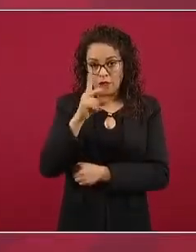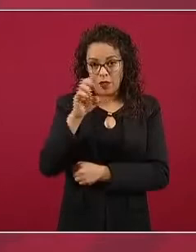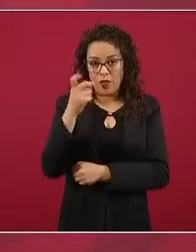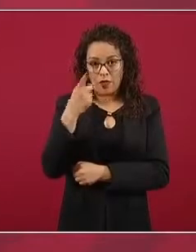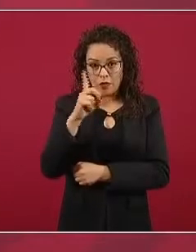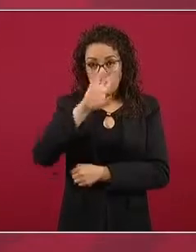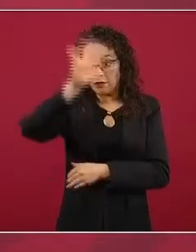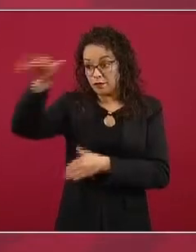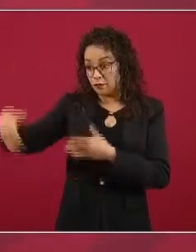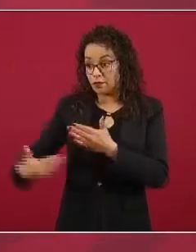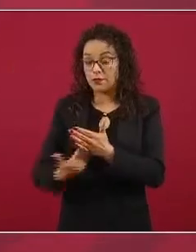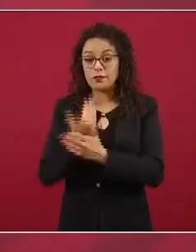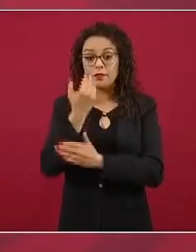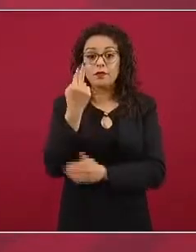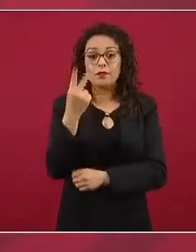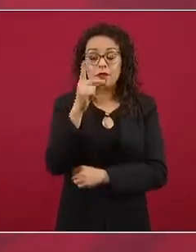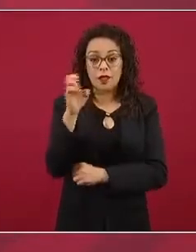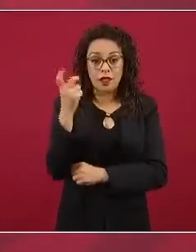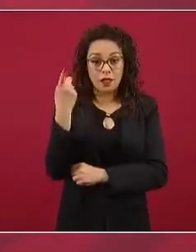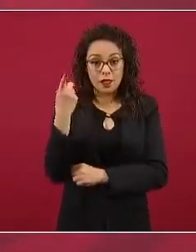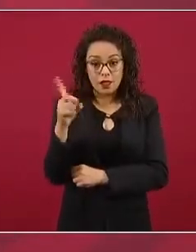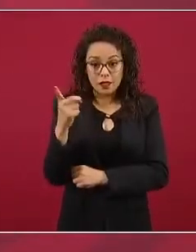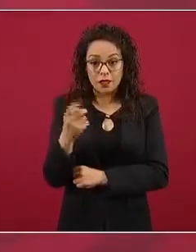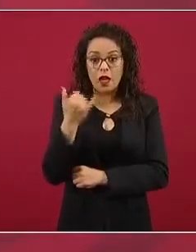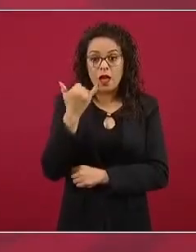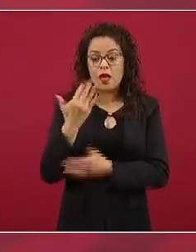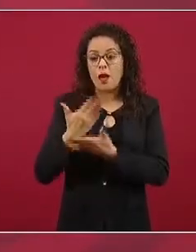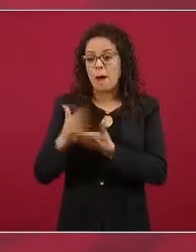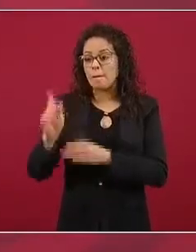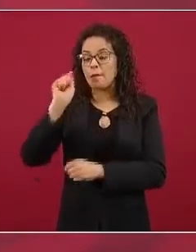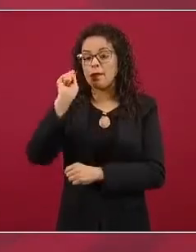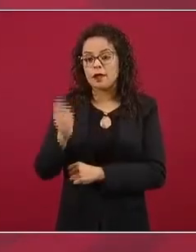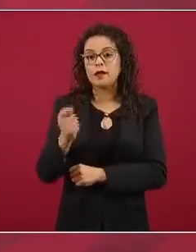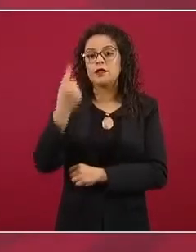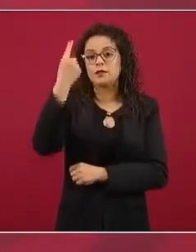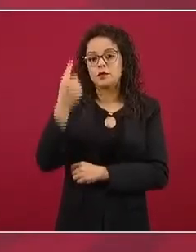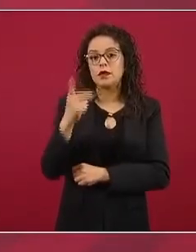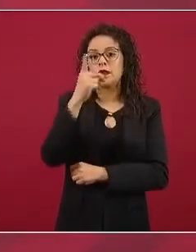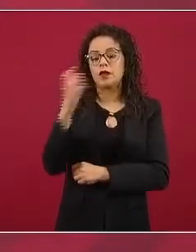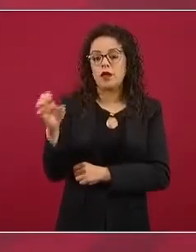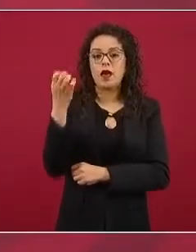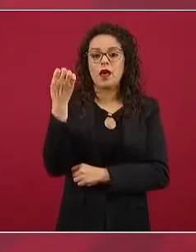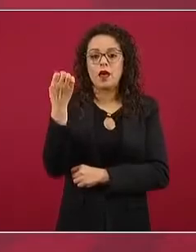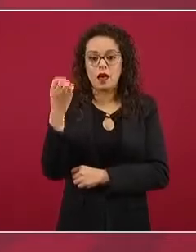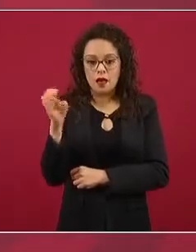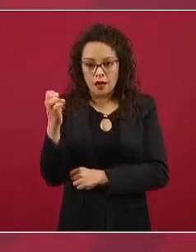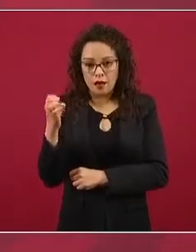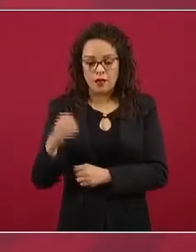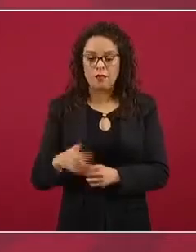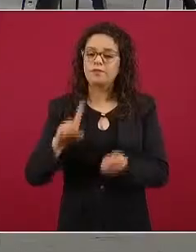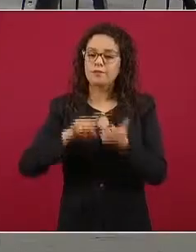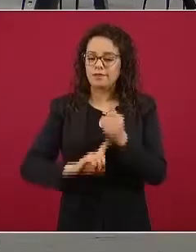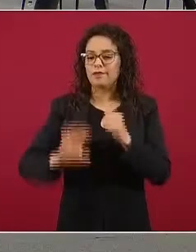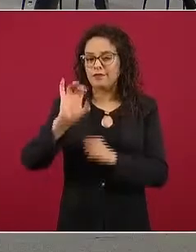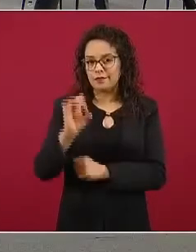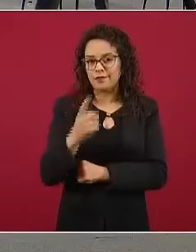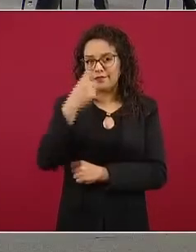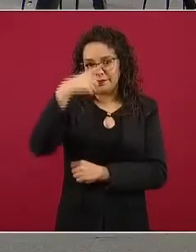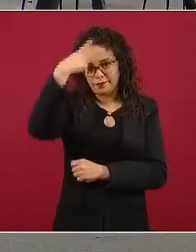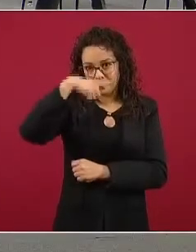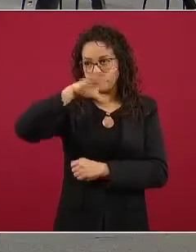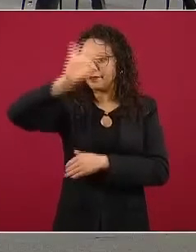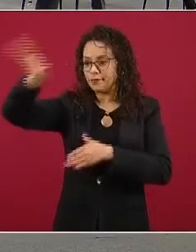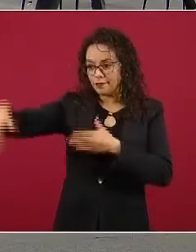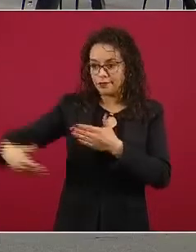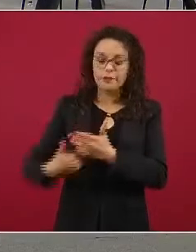del 25, además del asueto del primero de enero, la noche del 31 y la de la